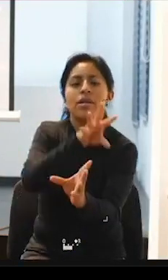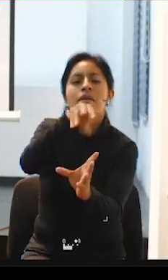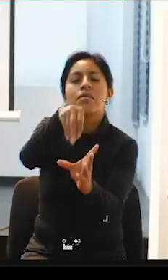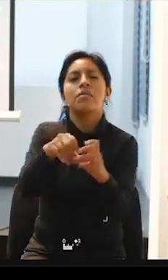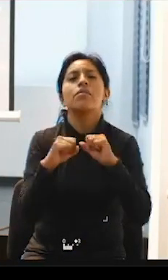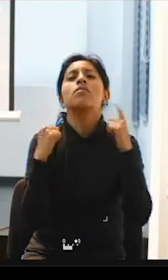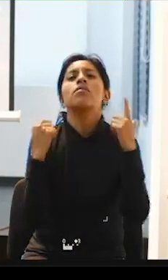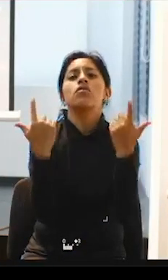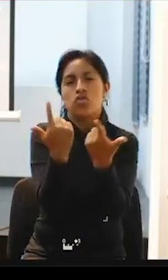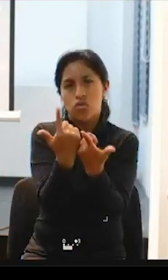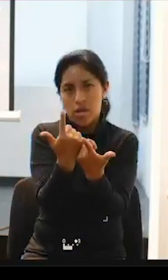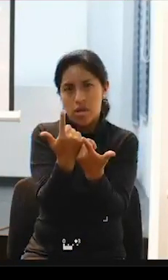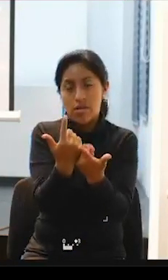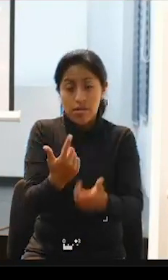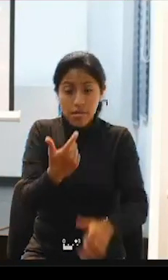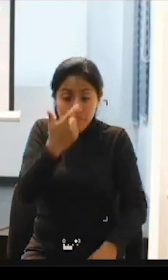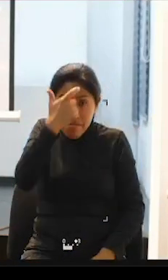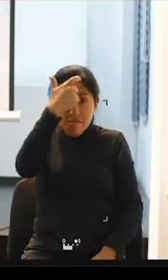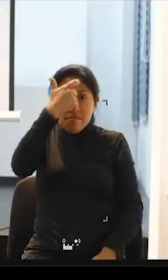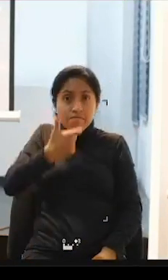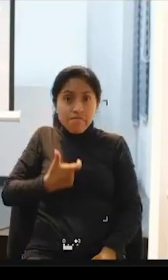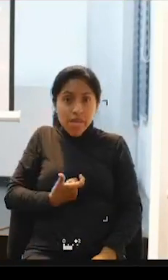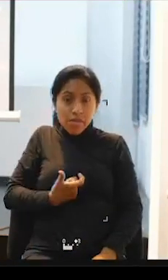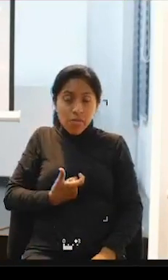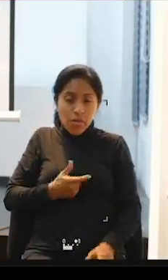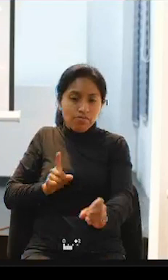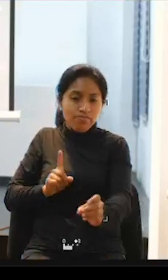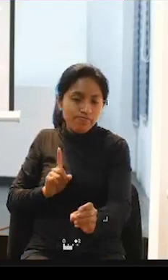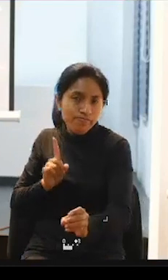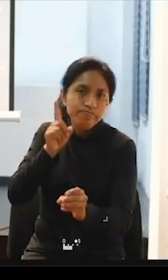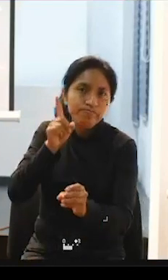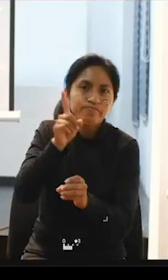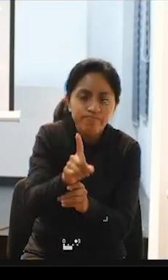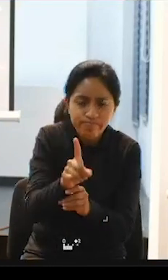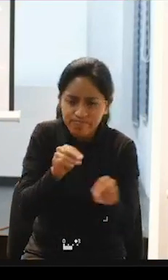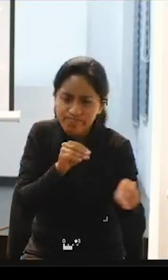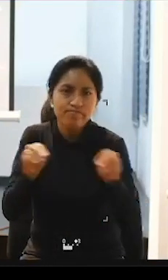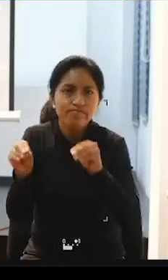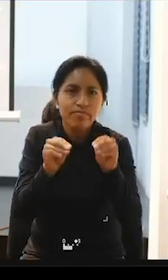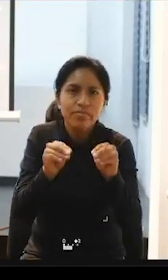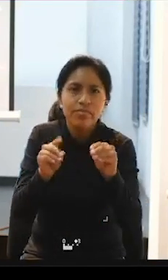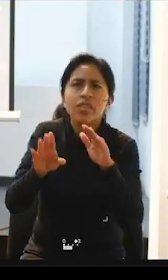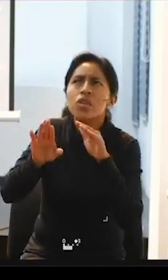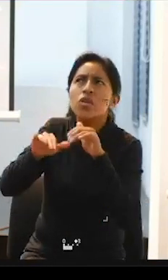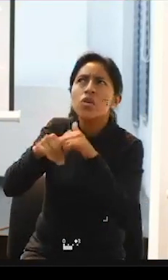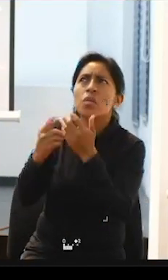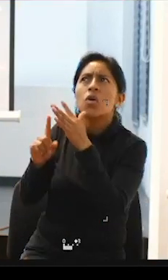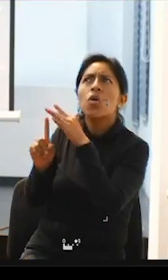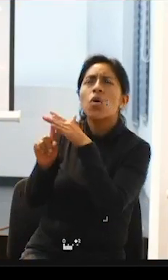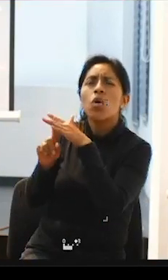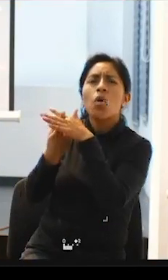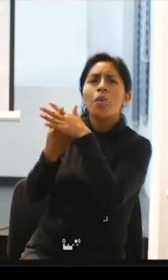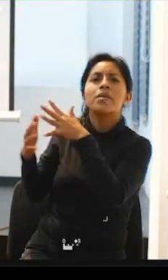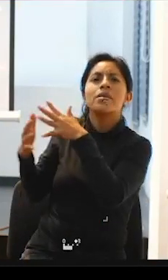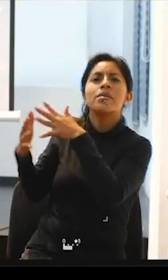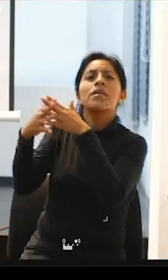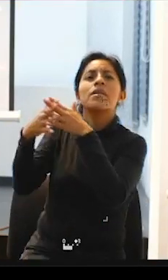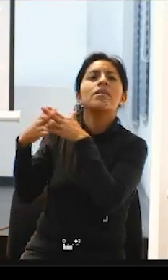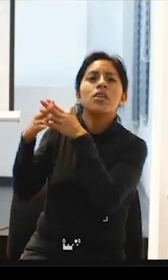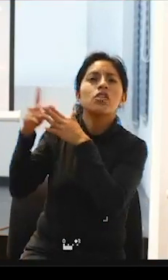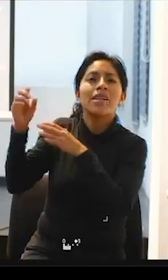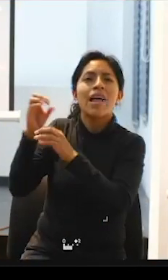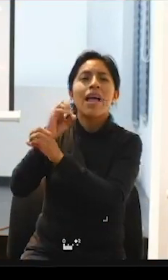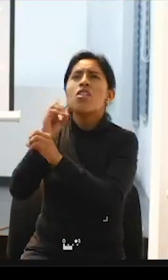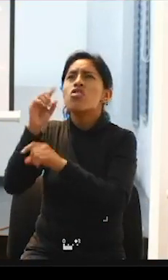son los protagonistas de ahí surge ¿no? y los de Estados Unidos han sacado esto con Ed Sobet nada para nosotros sin